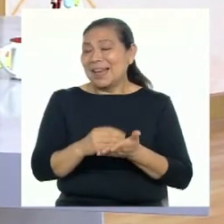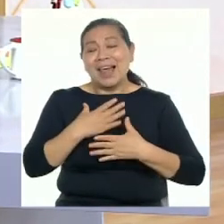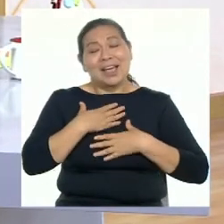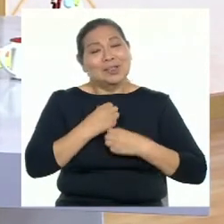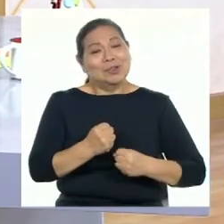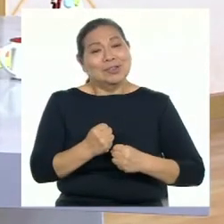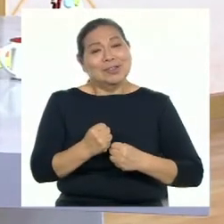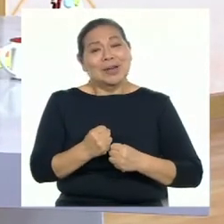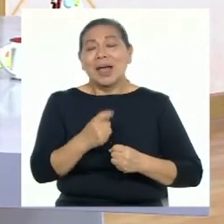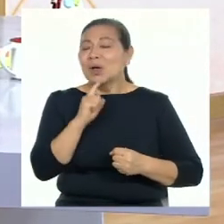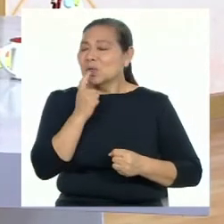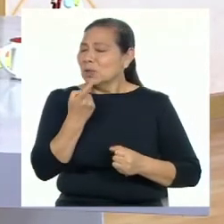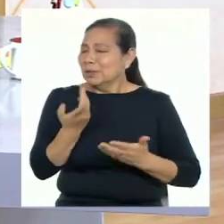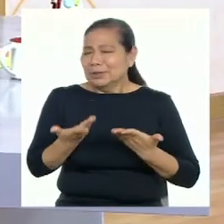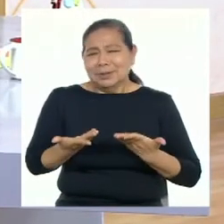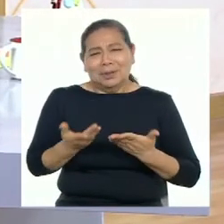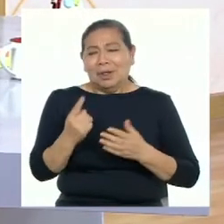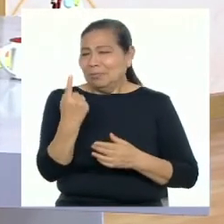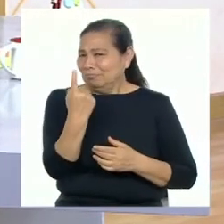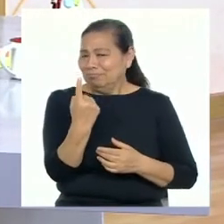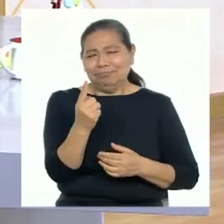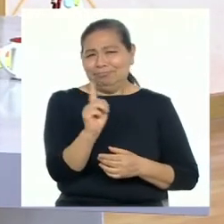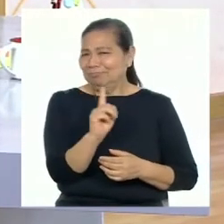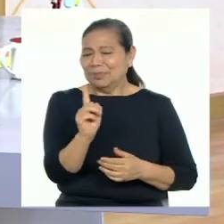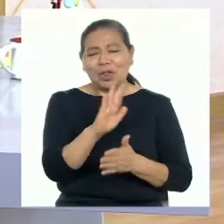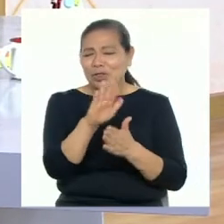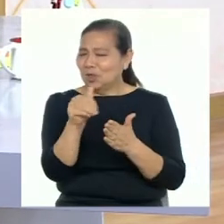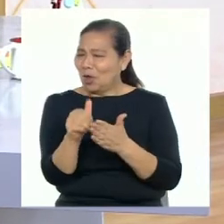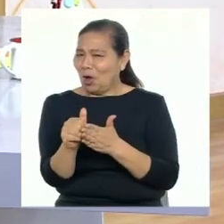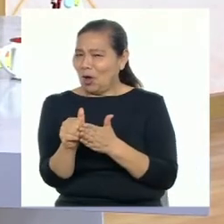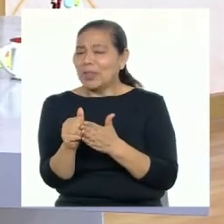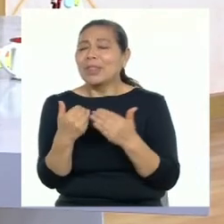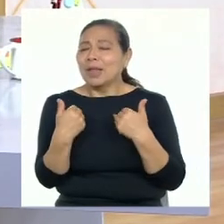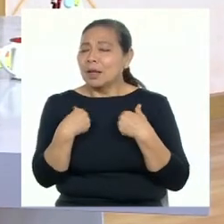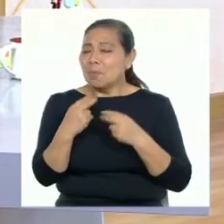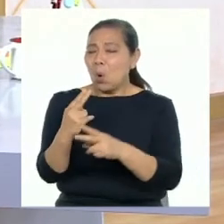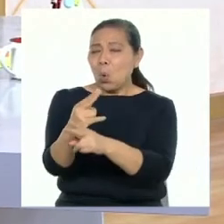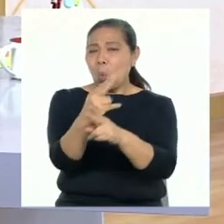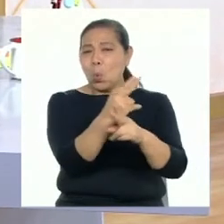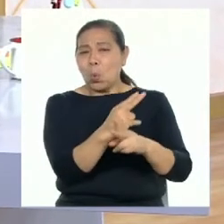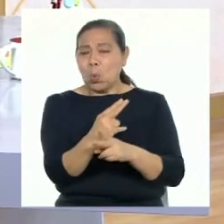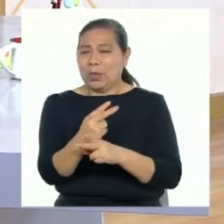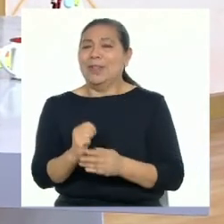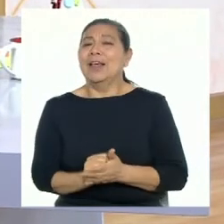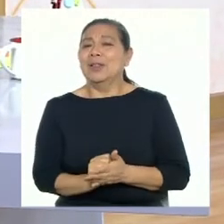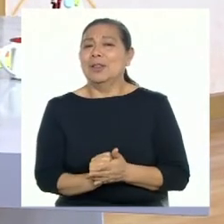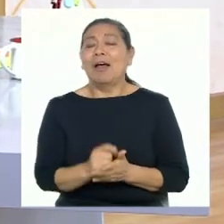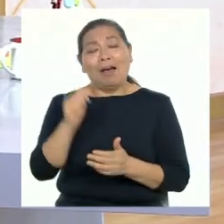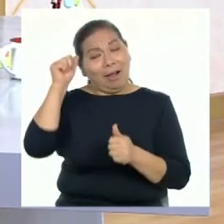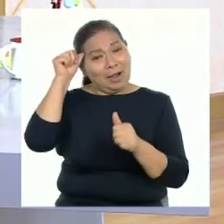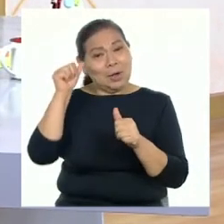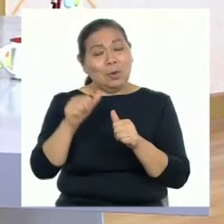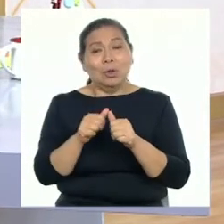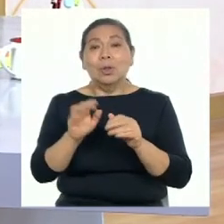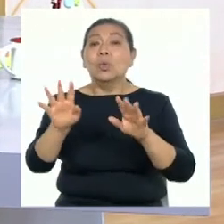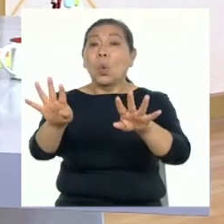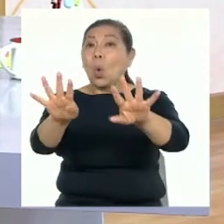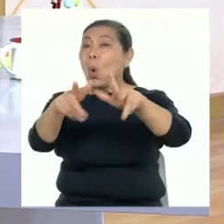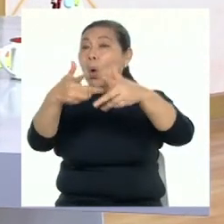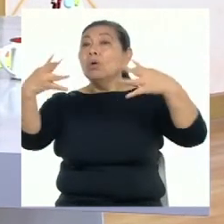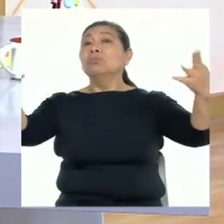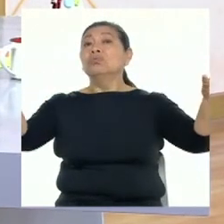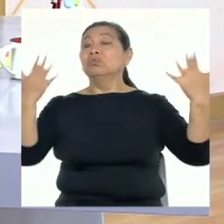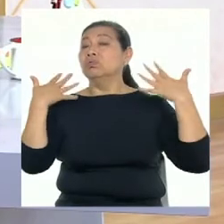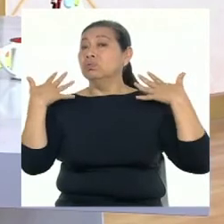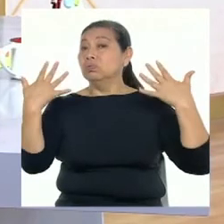la salud dejó de ser un asunto individual. Todas y todos debemos cuidarnos. Por eso, recuerda ventilar los espacios